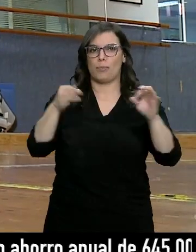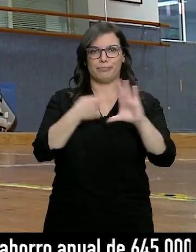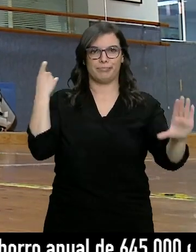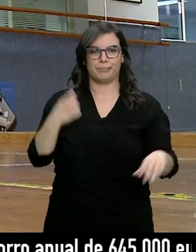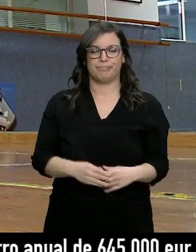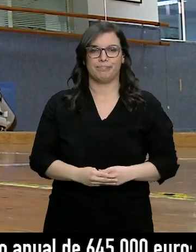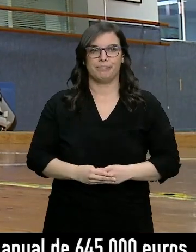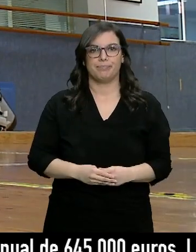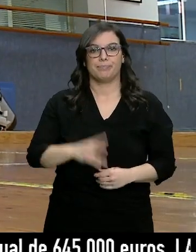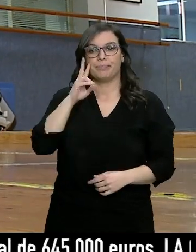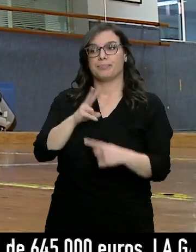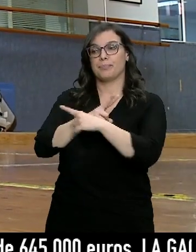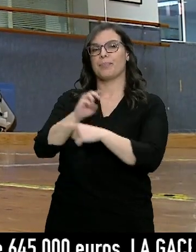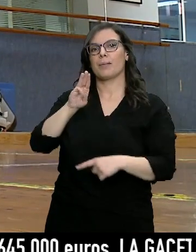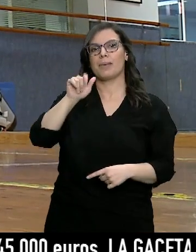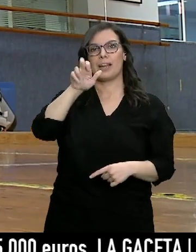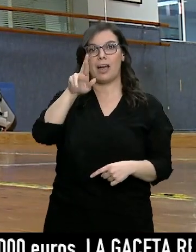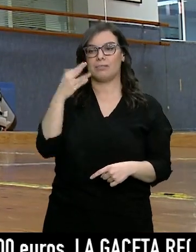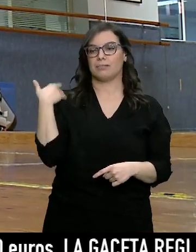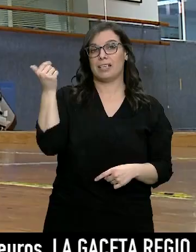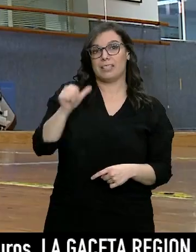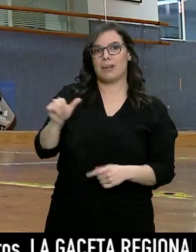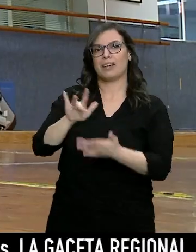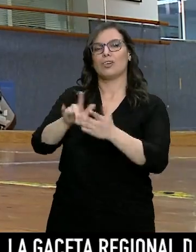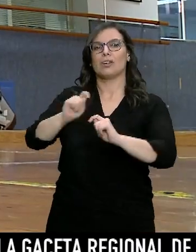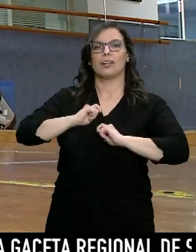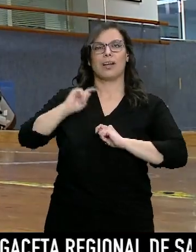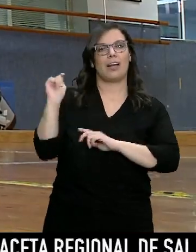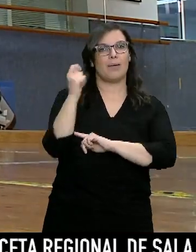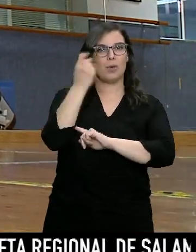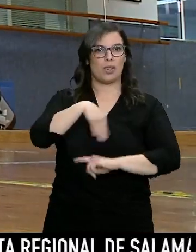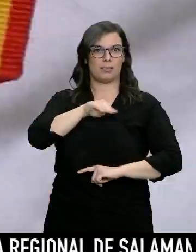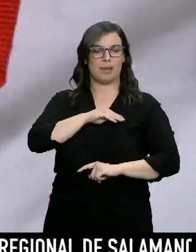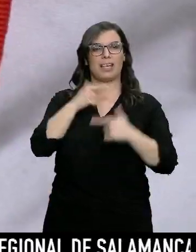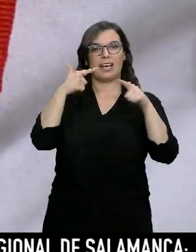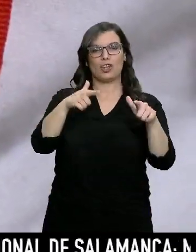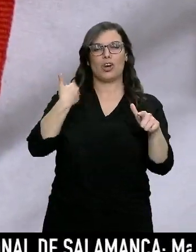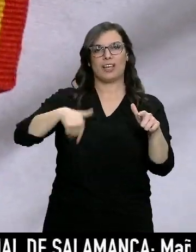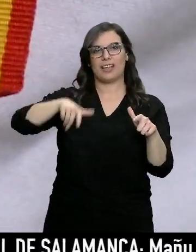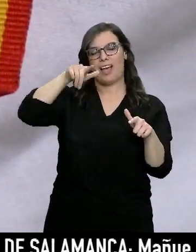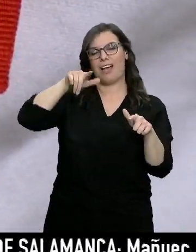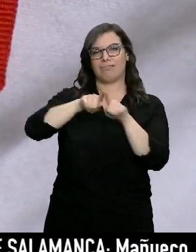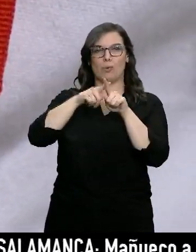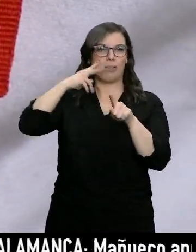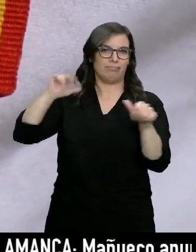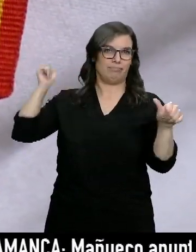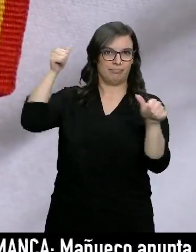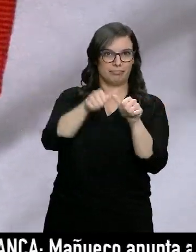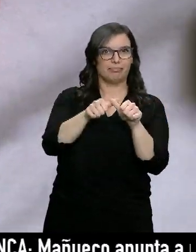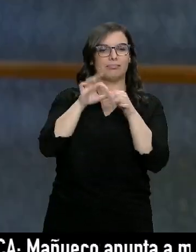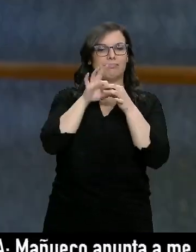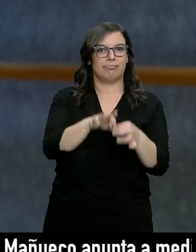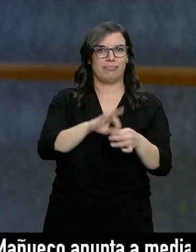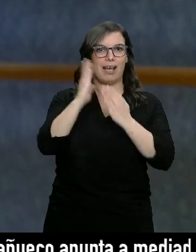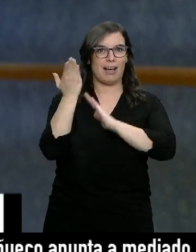Con esta cata Pilar se proclamaba hace unas semanas campeona de España en la categoría de veteranas. Es la recompensa a toda una vida ligada